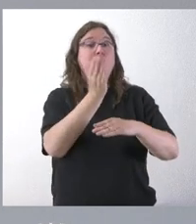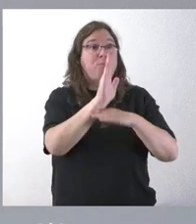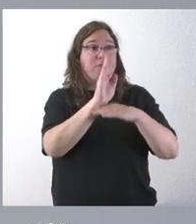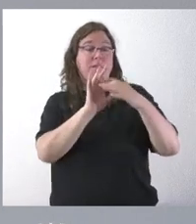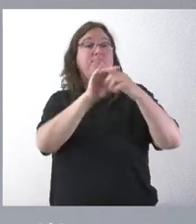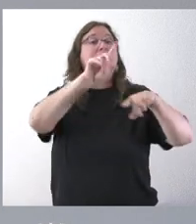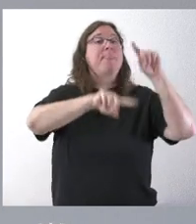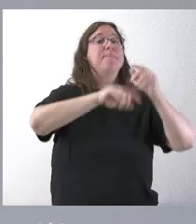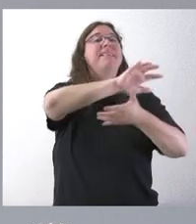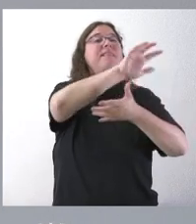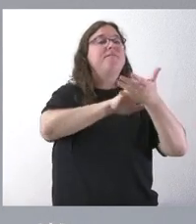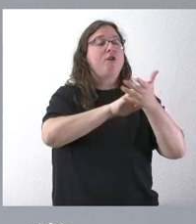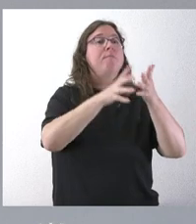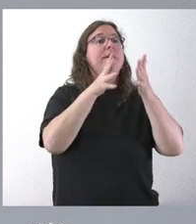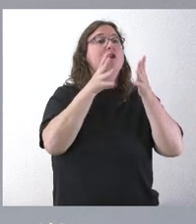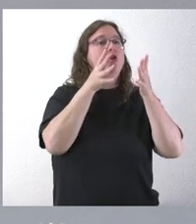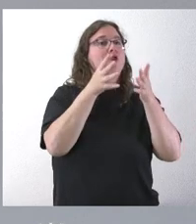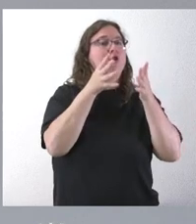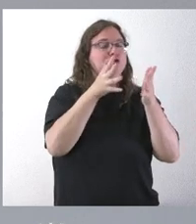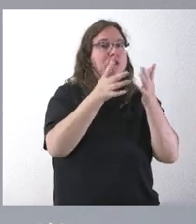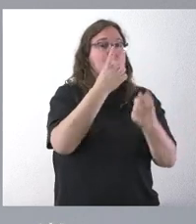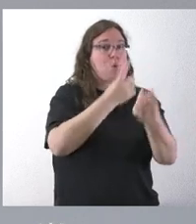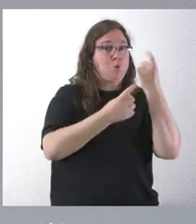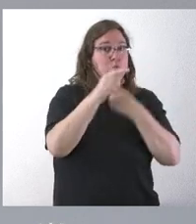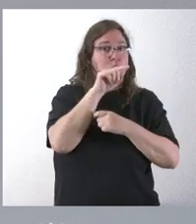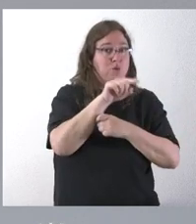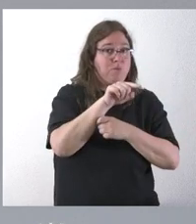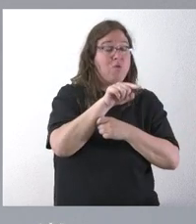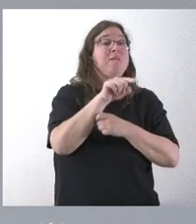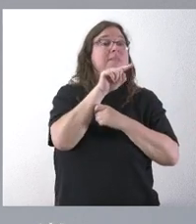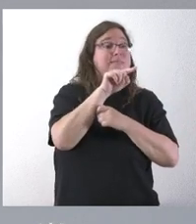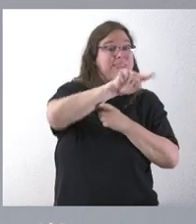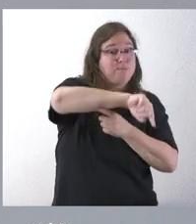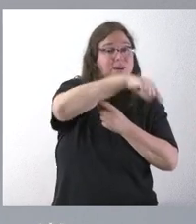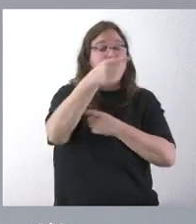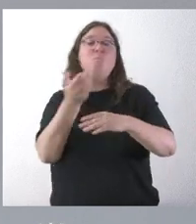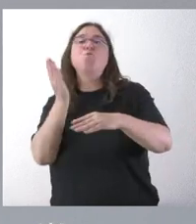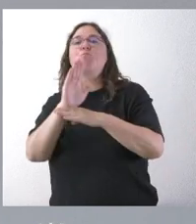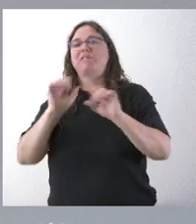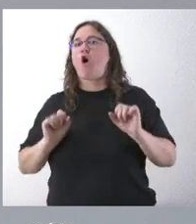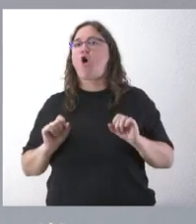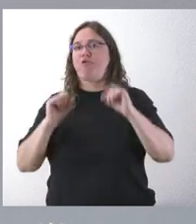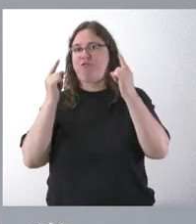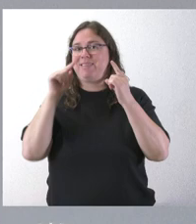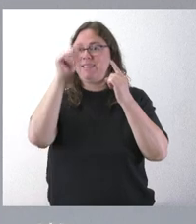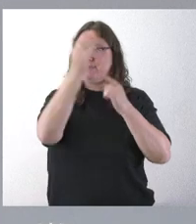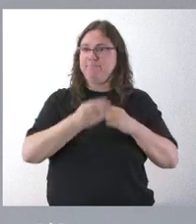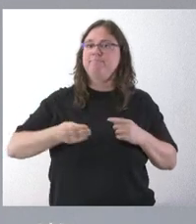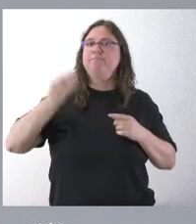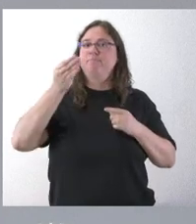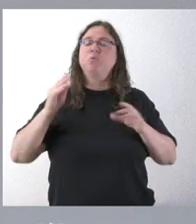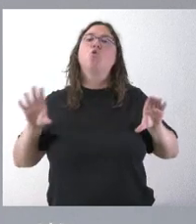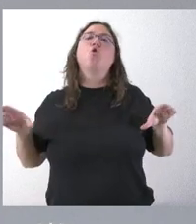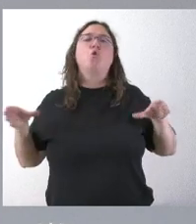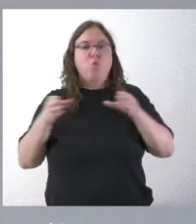Consejo Consultivo, y fruto de lo que diga el Consejo Consultivo, habrá una propuesta definitiva que elevaremos a la Junta del Consejo de